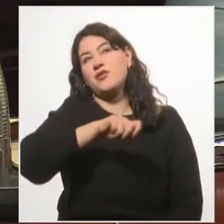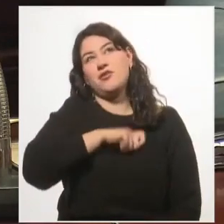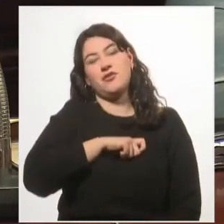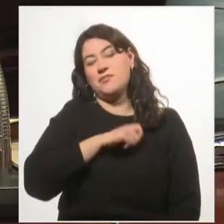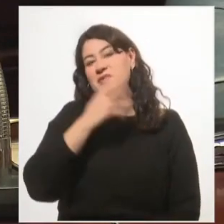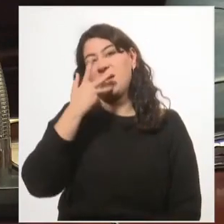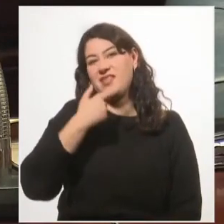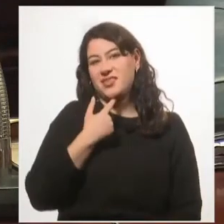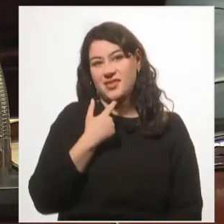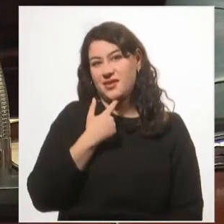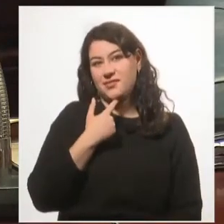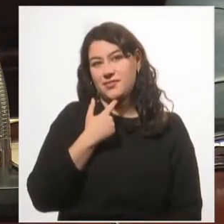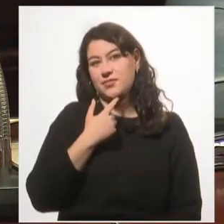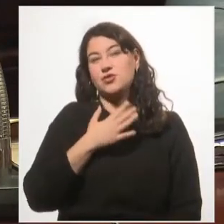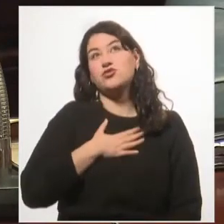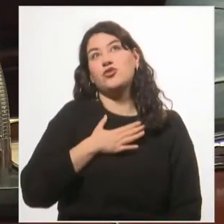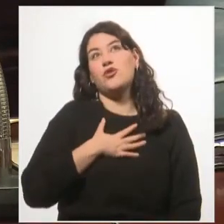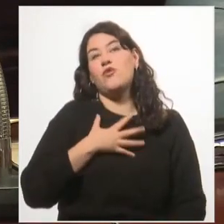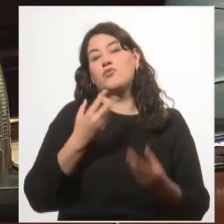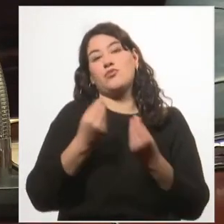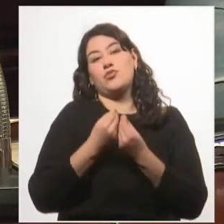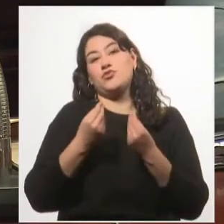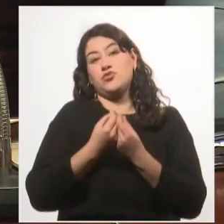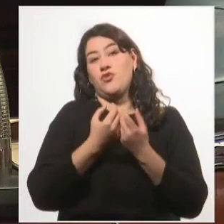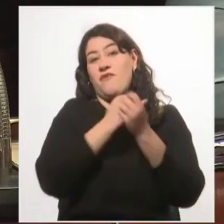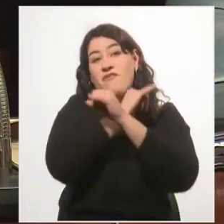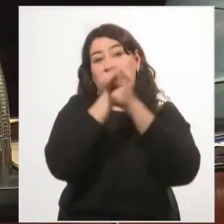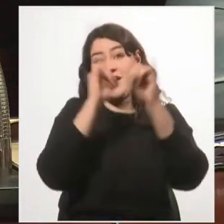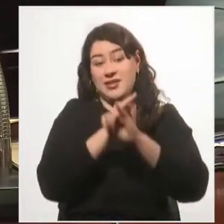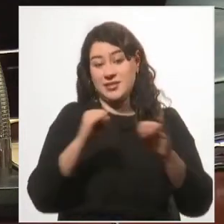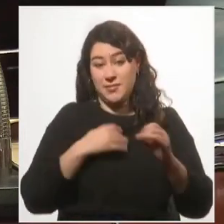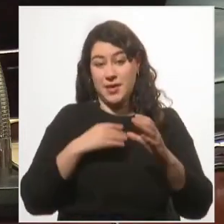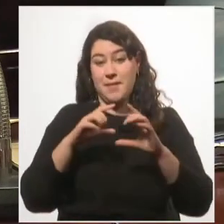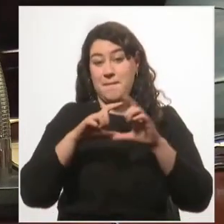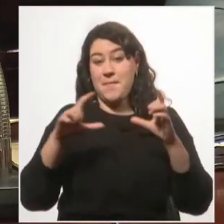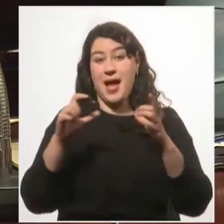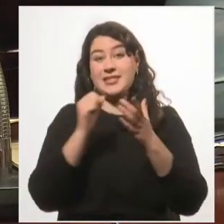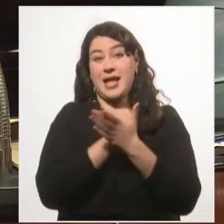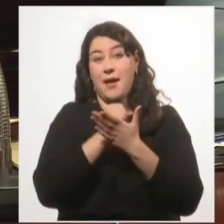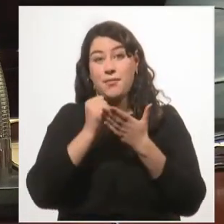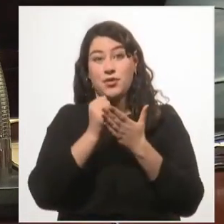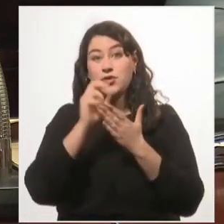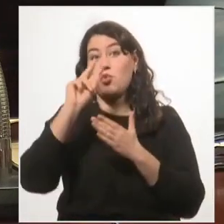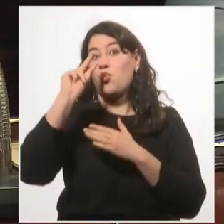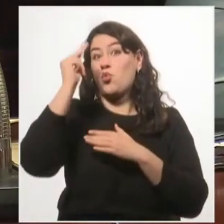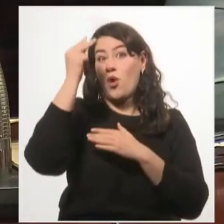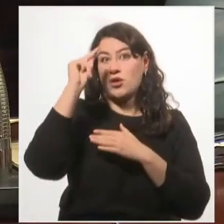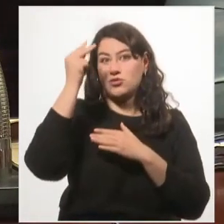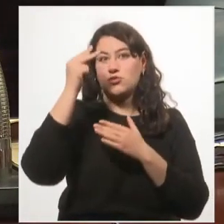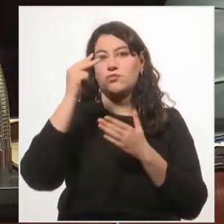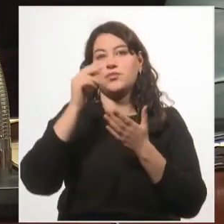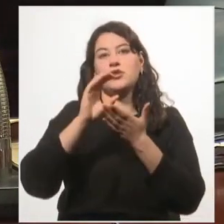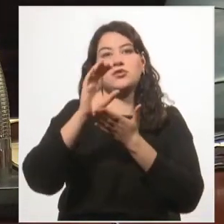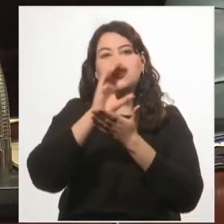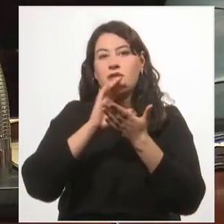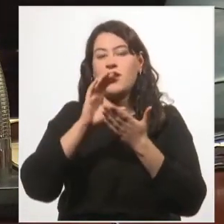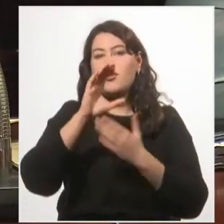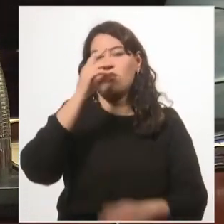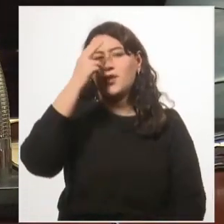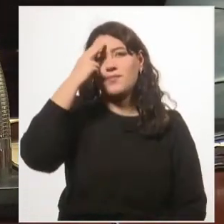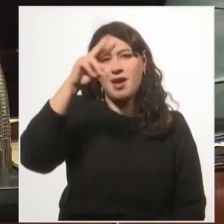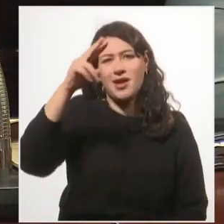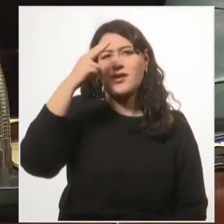si pudiera con mi pasaporte uruguayo ser ciudadano de México,